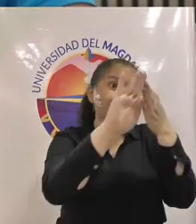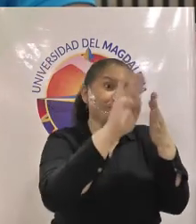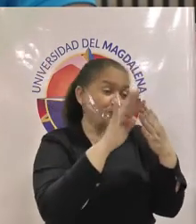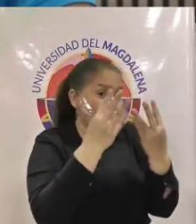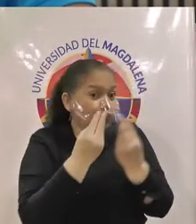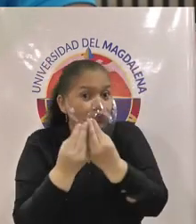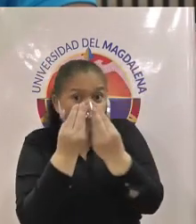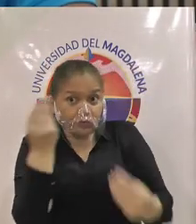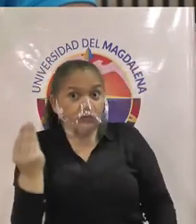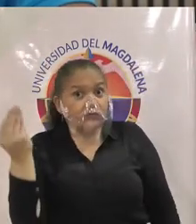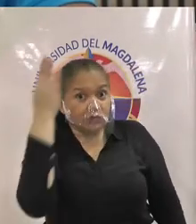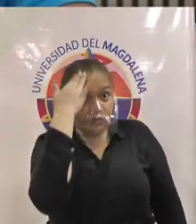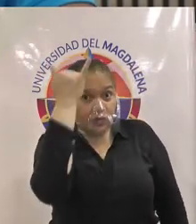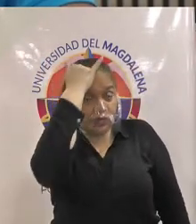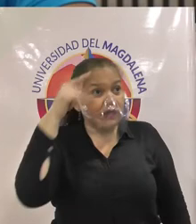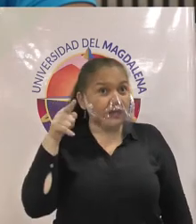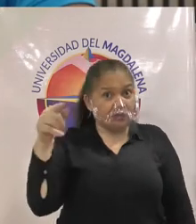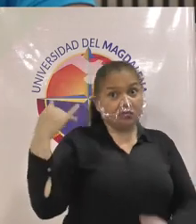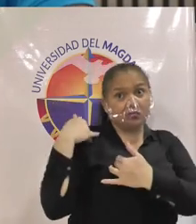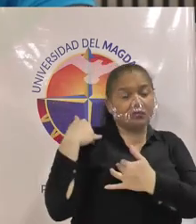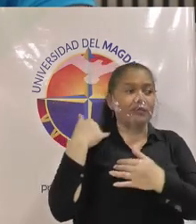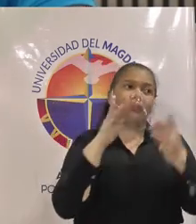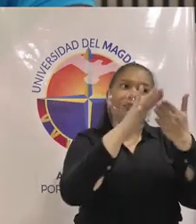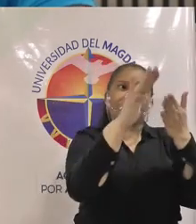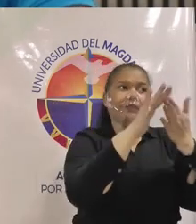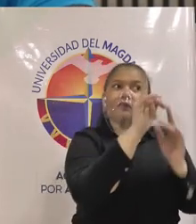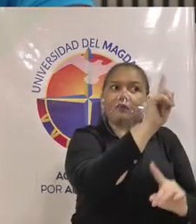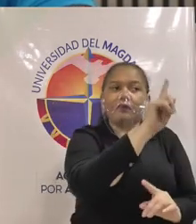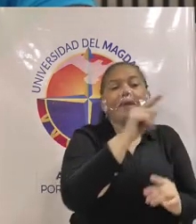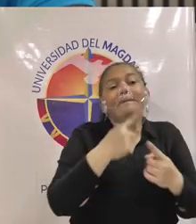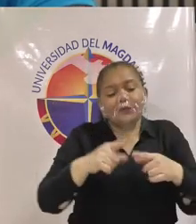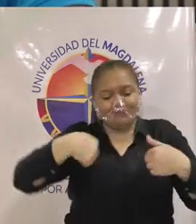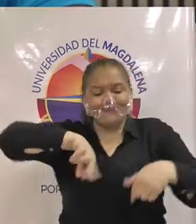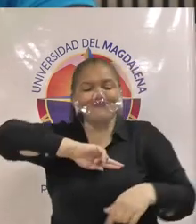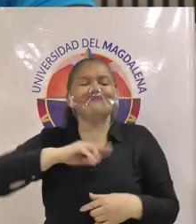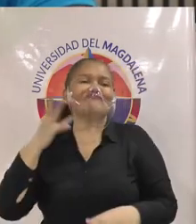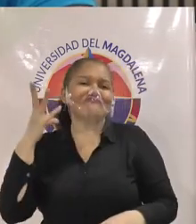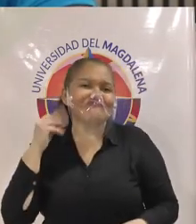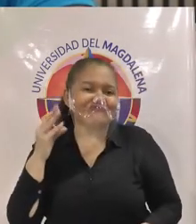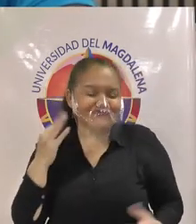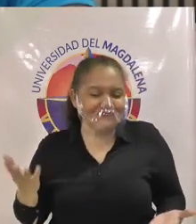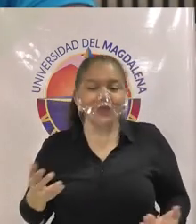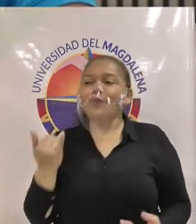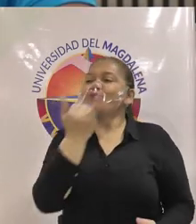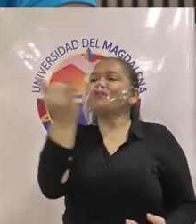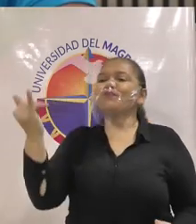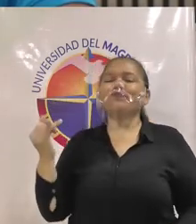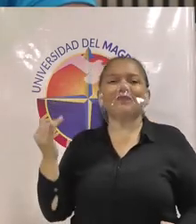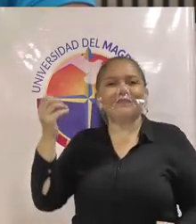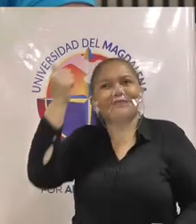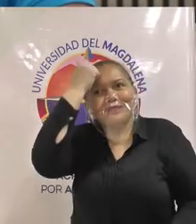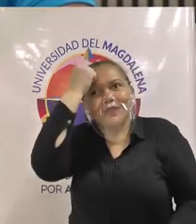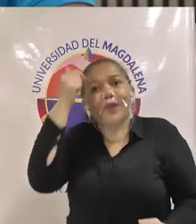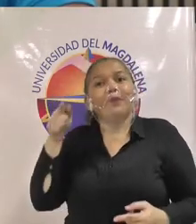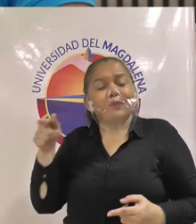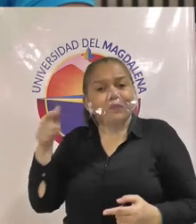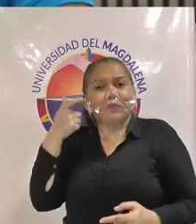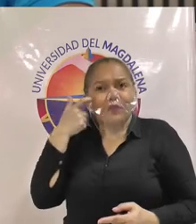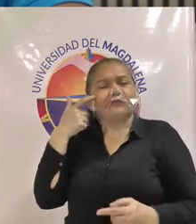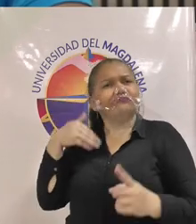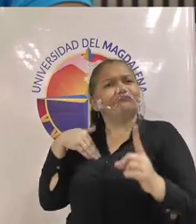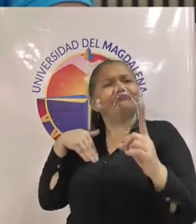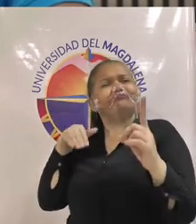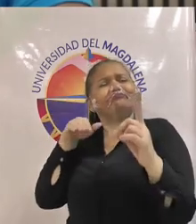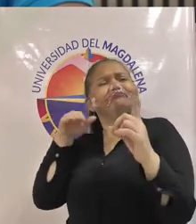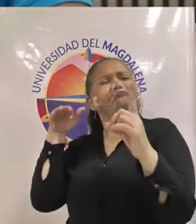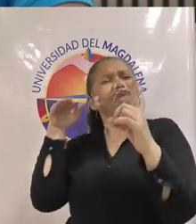académico pero quien más que nosotros con estudiantes capacitados y docentes con todas las cualidades necesarias para poder